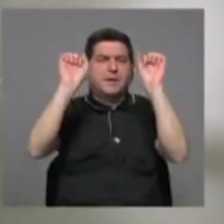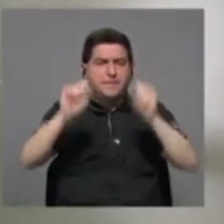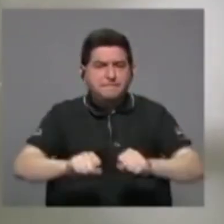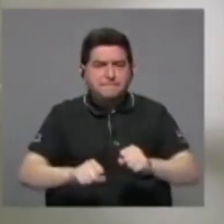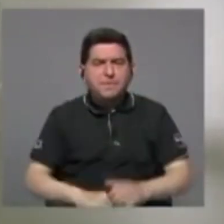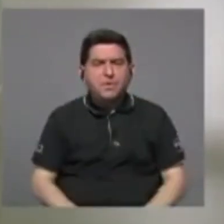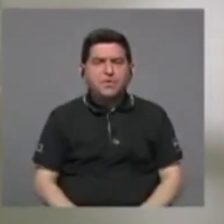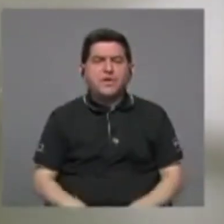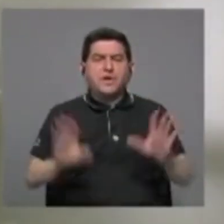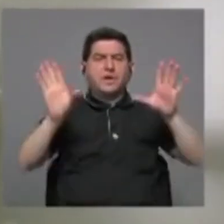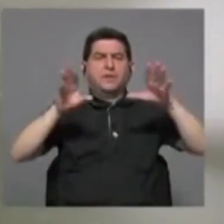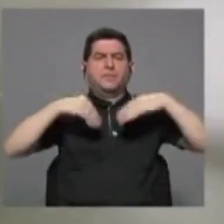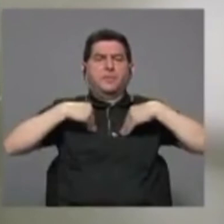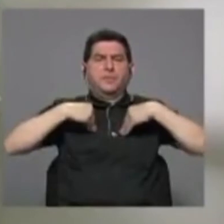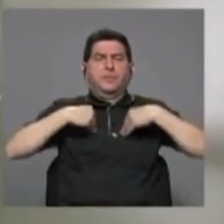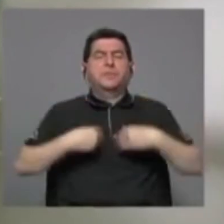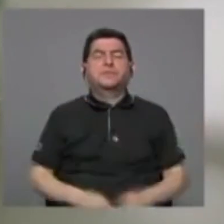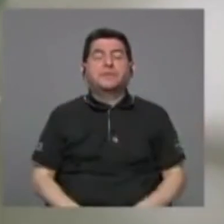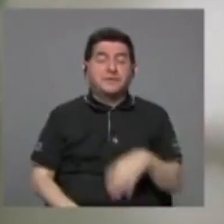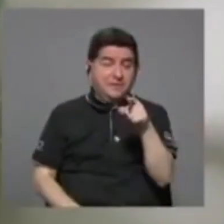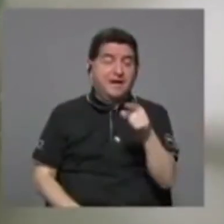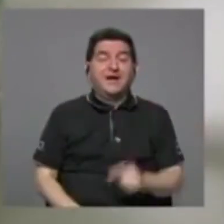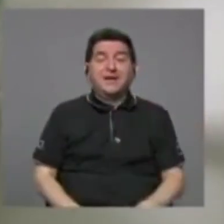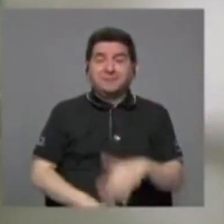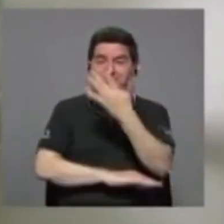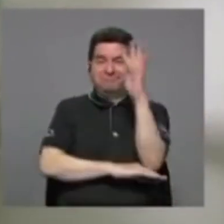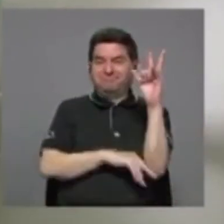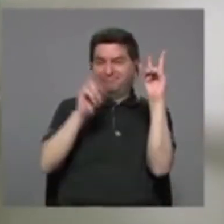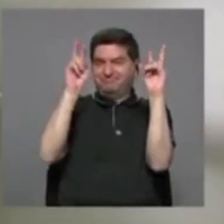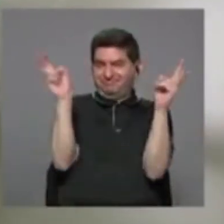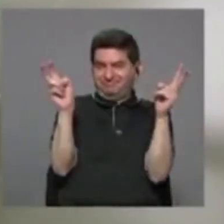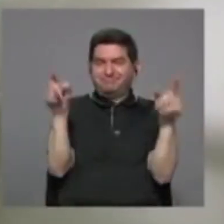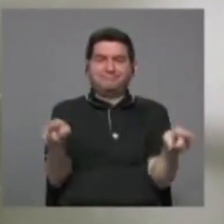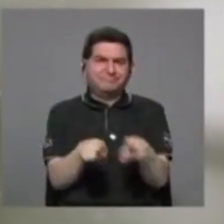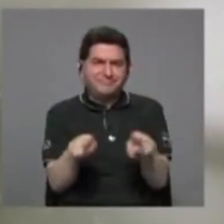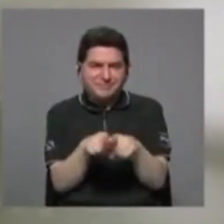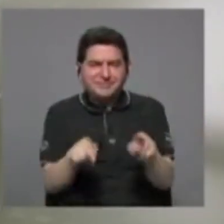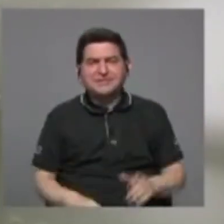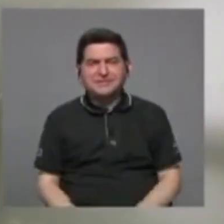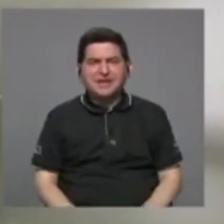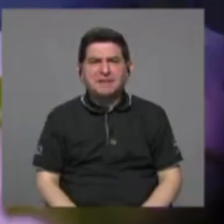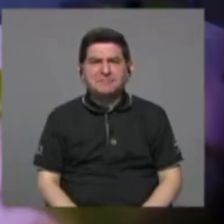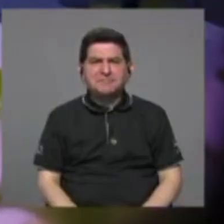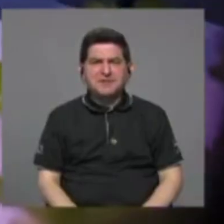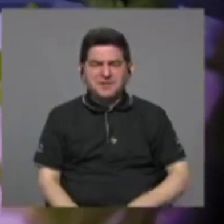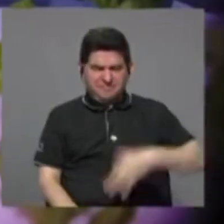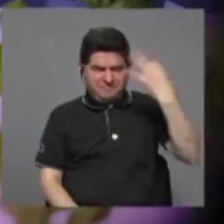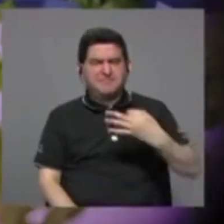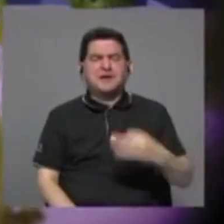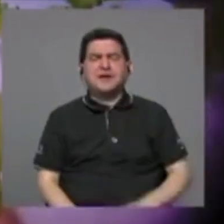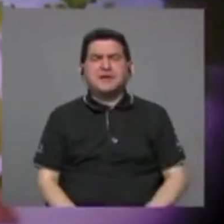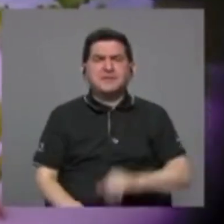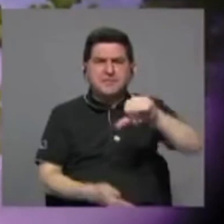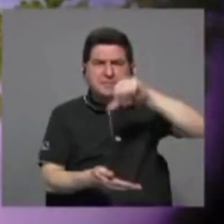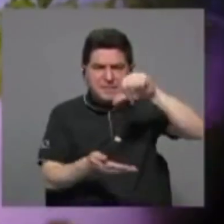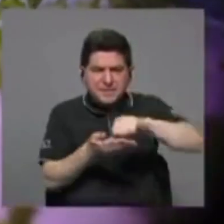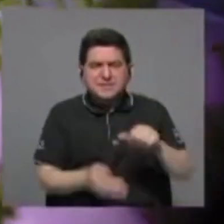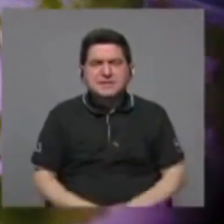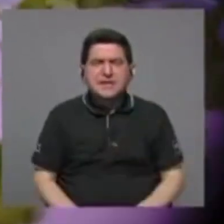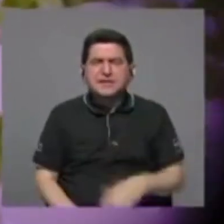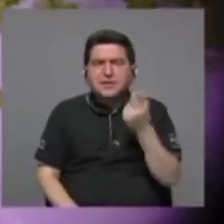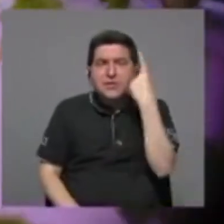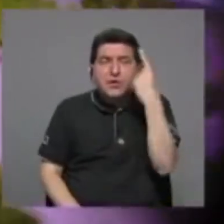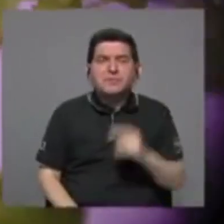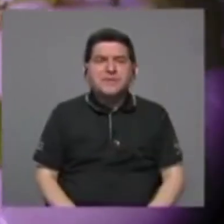adoptar árboles, y vamos a consolidar nuestro Centro de Interpretación del Mañana de la Agricultura,